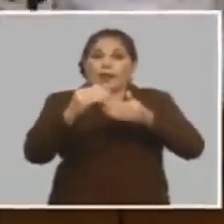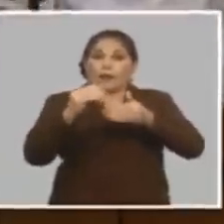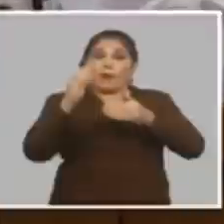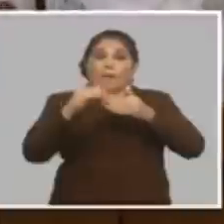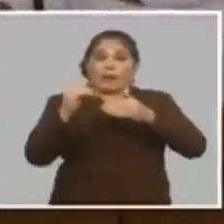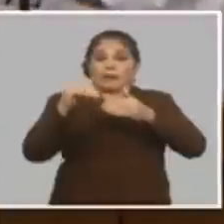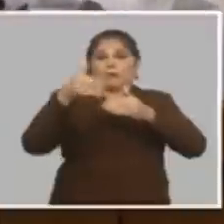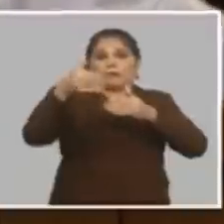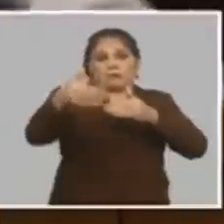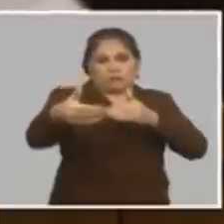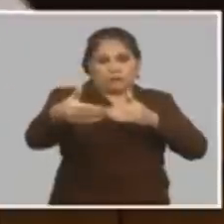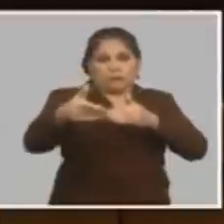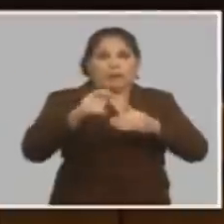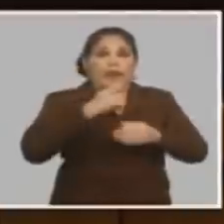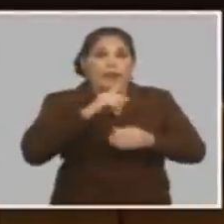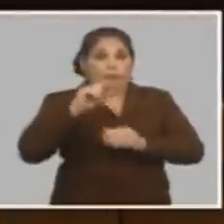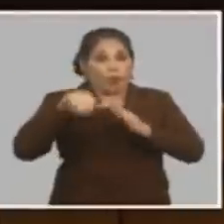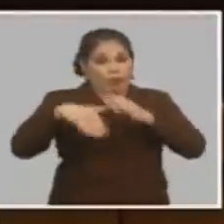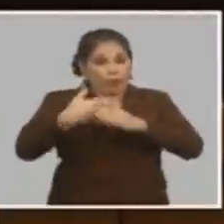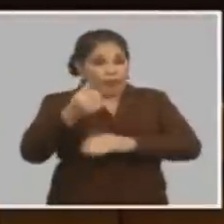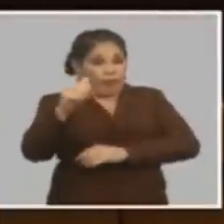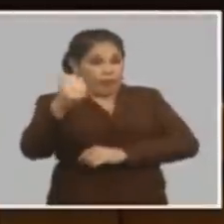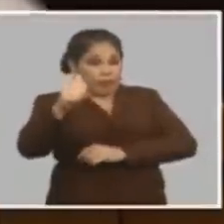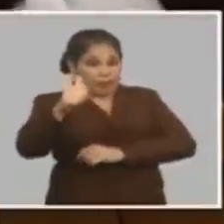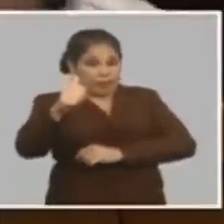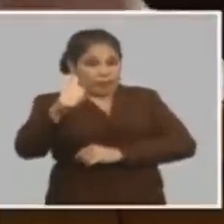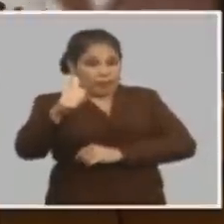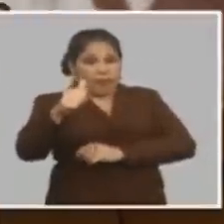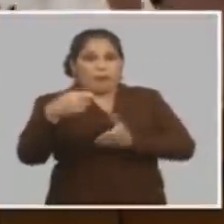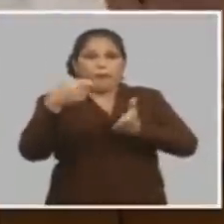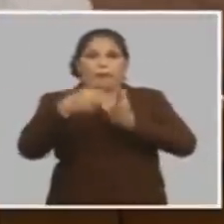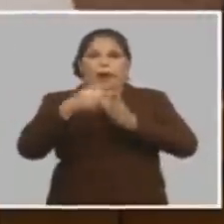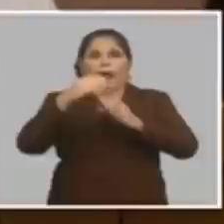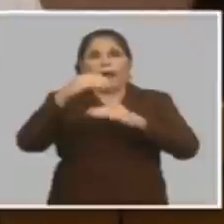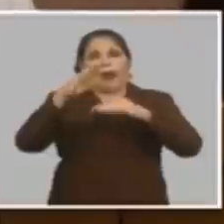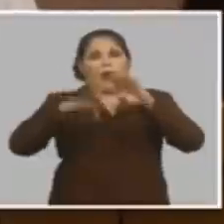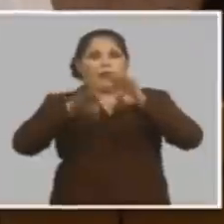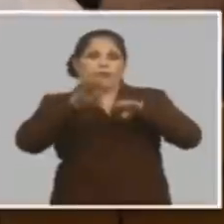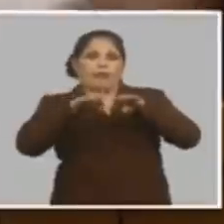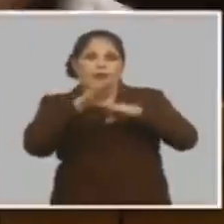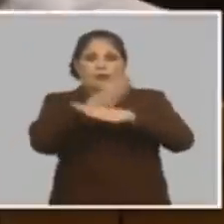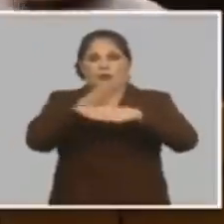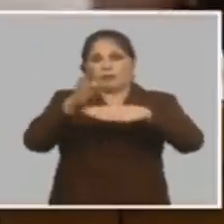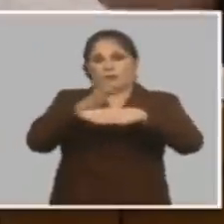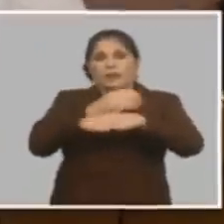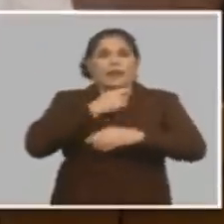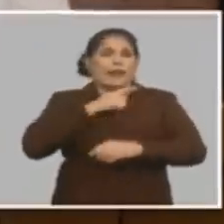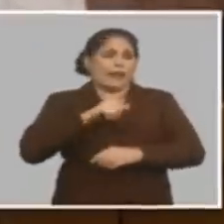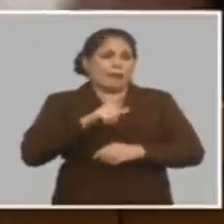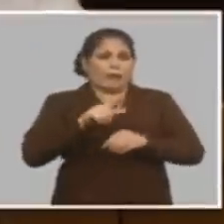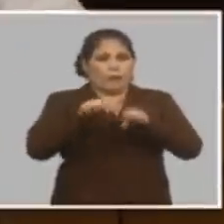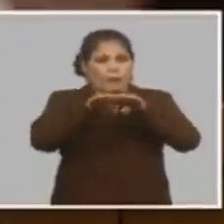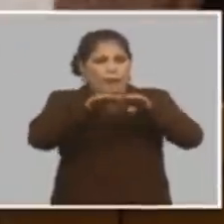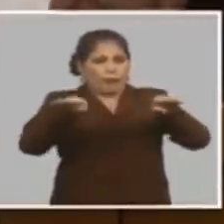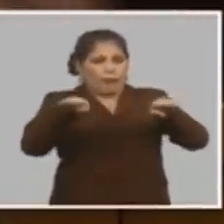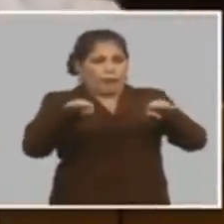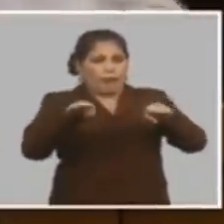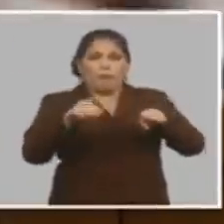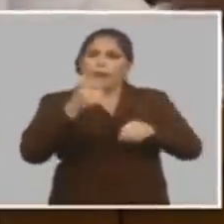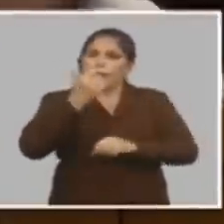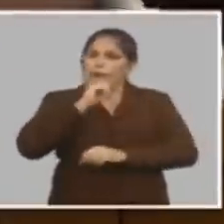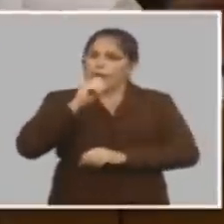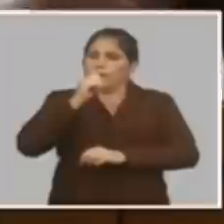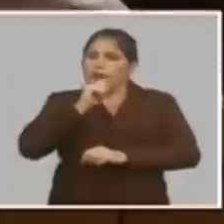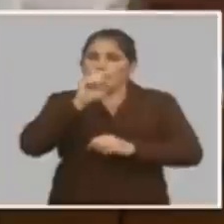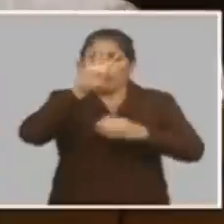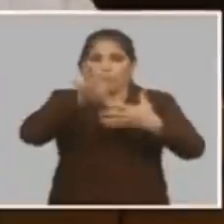y cuando llegue el día 10 paga la diferencia pusimos un anticipo parejo para todo el mundo para que sea más fácil